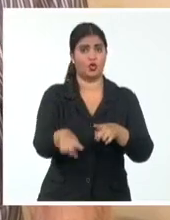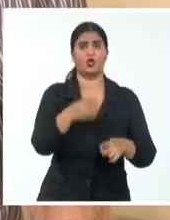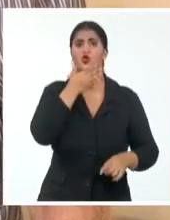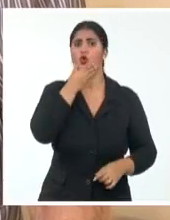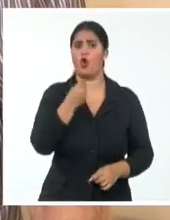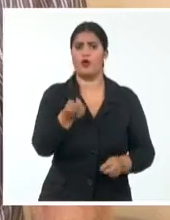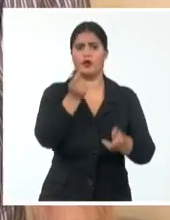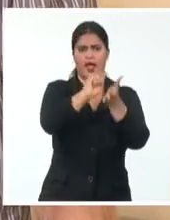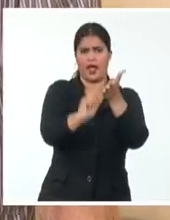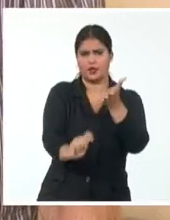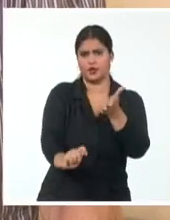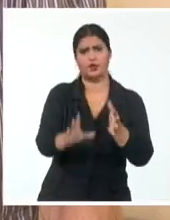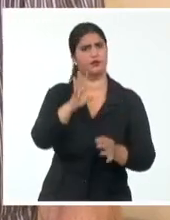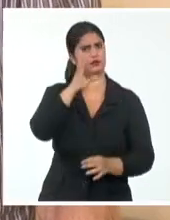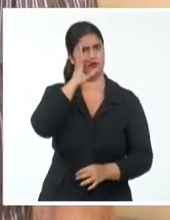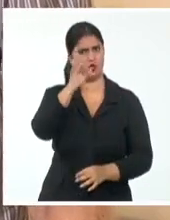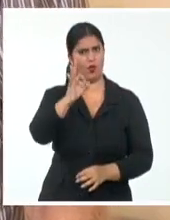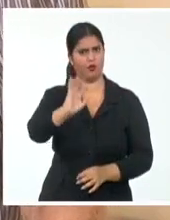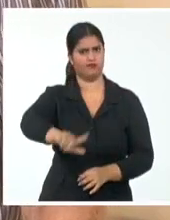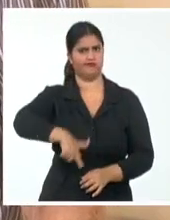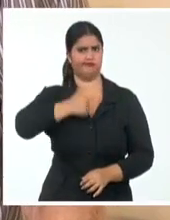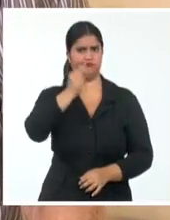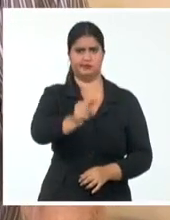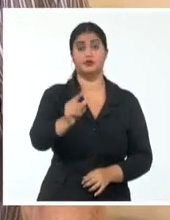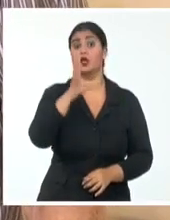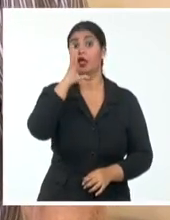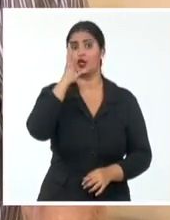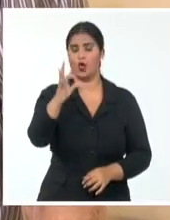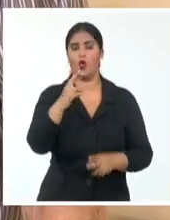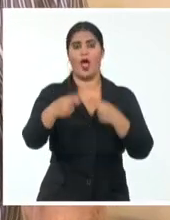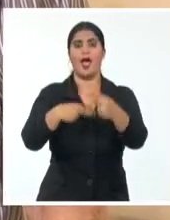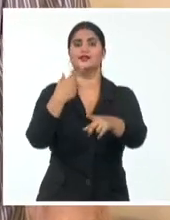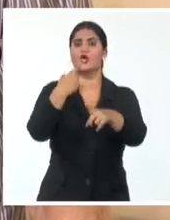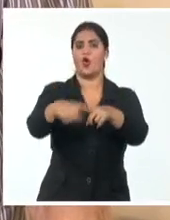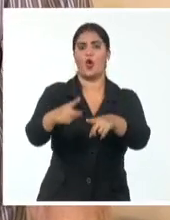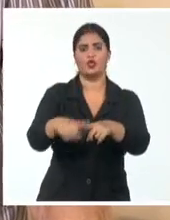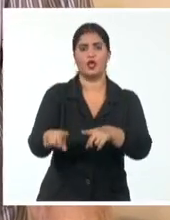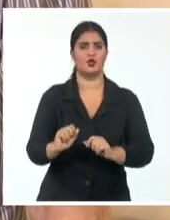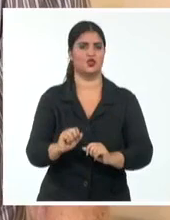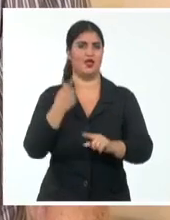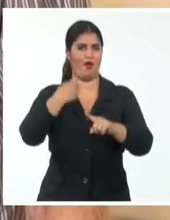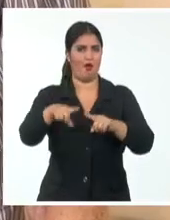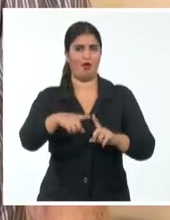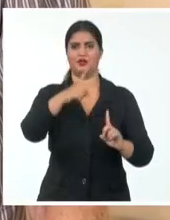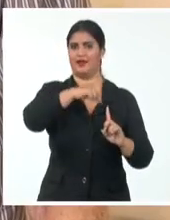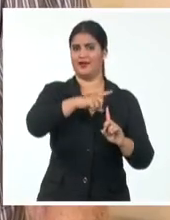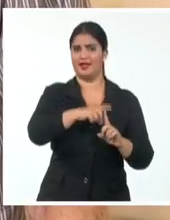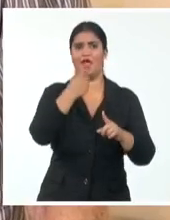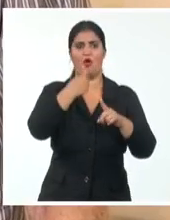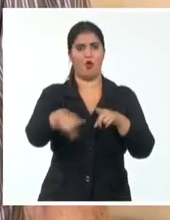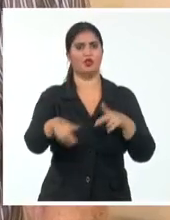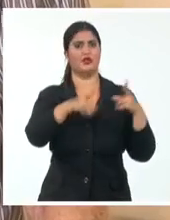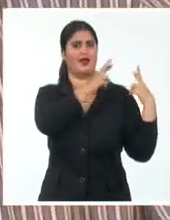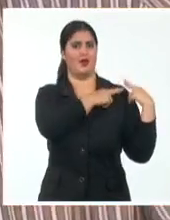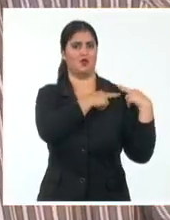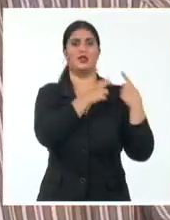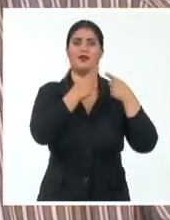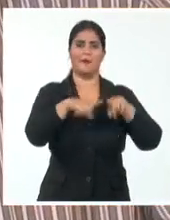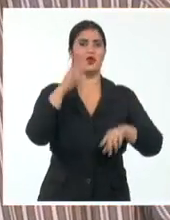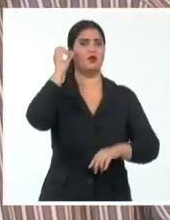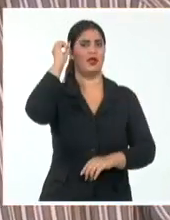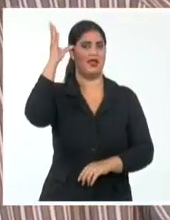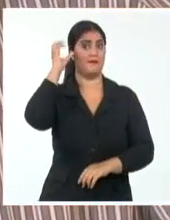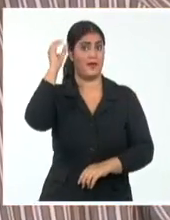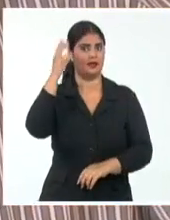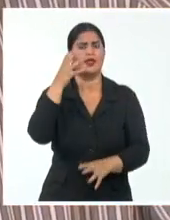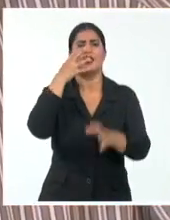desarrollan otra labor cultural de otro tipo. Y sin embargo, son canteras para la UNIAC, y